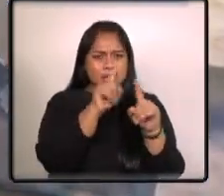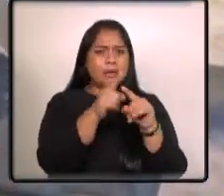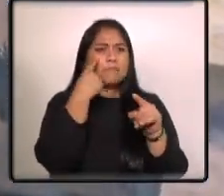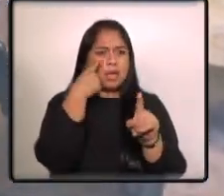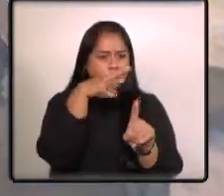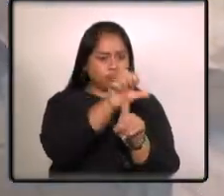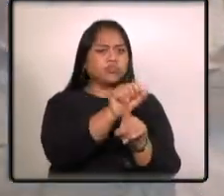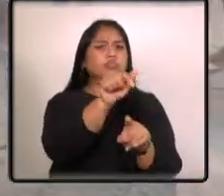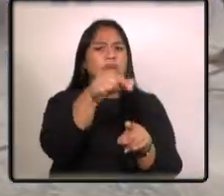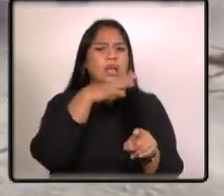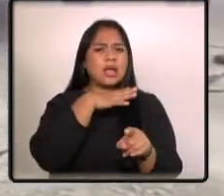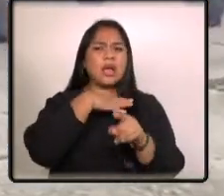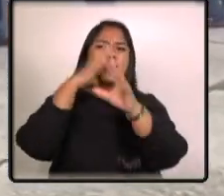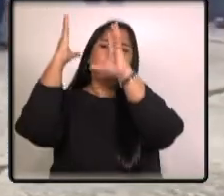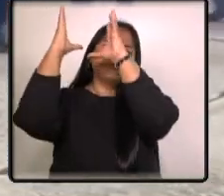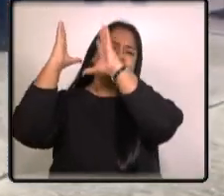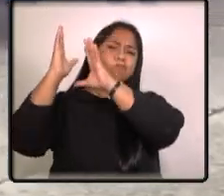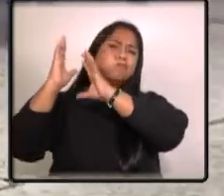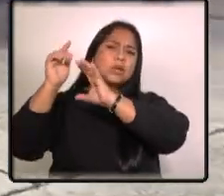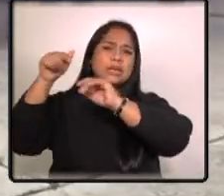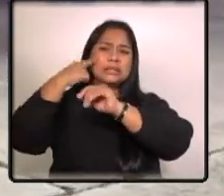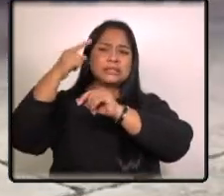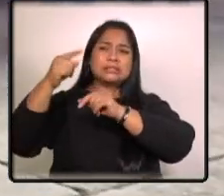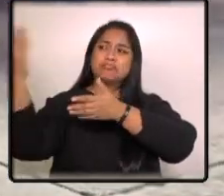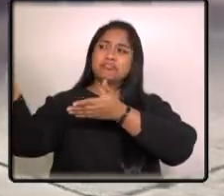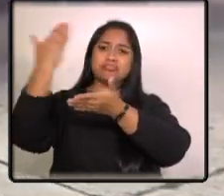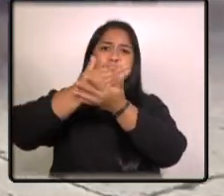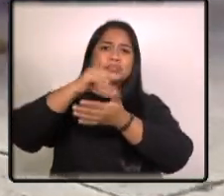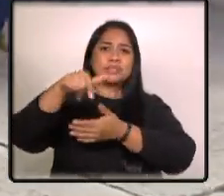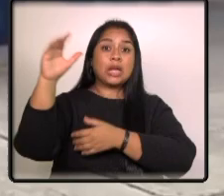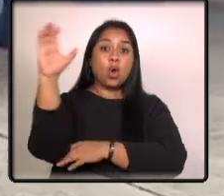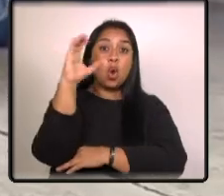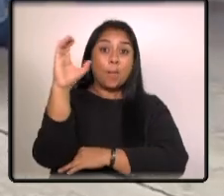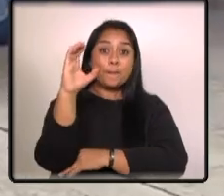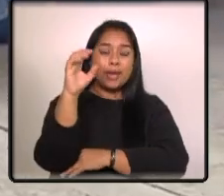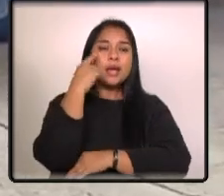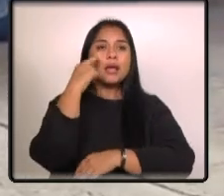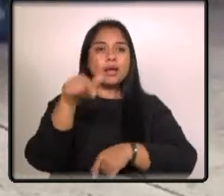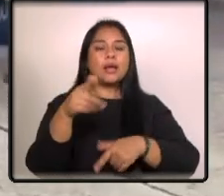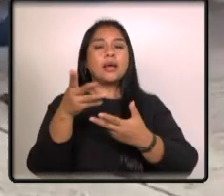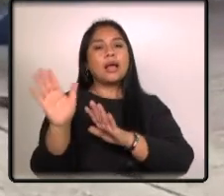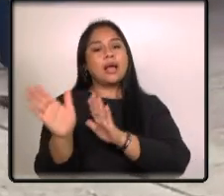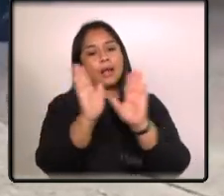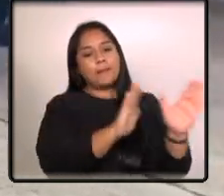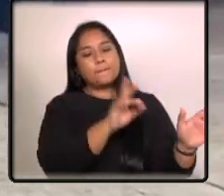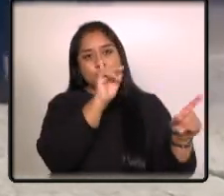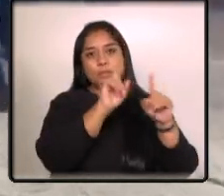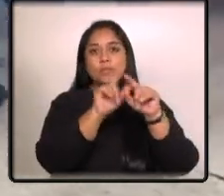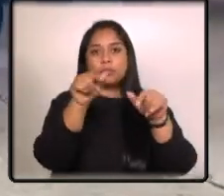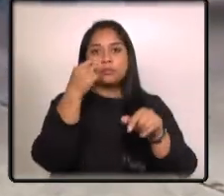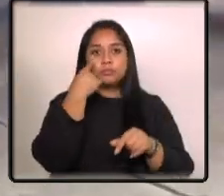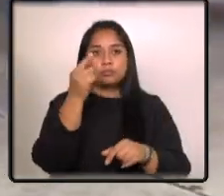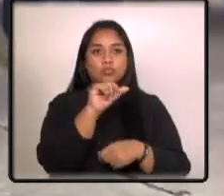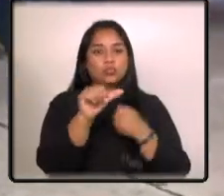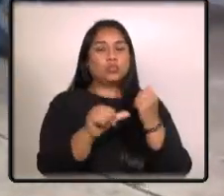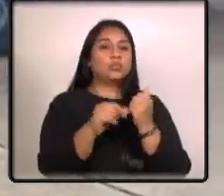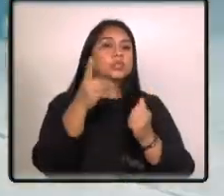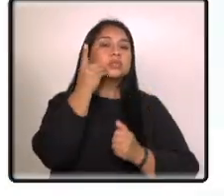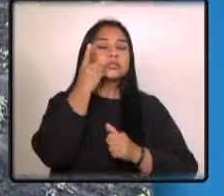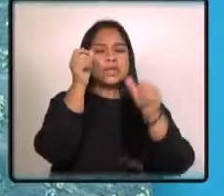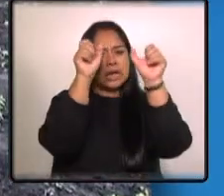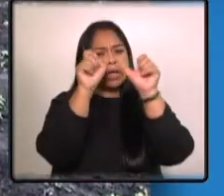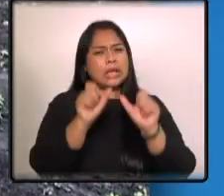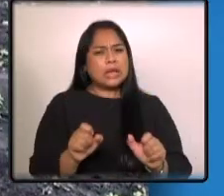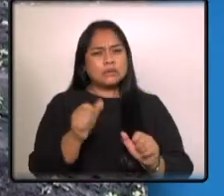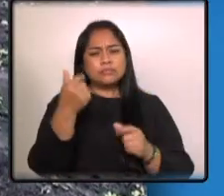hallado en un contenedor proveniente de colombia por otro lado la subdirección general de análisis de información antinarcótica